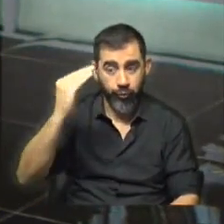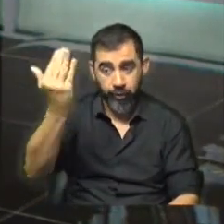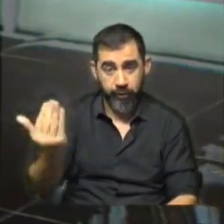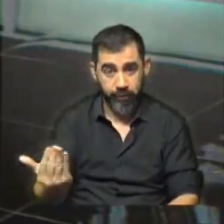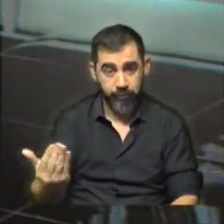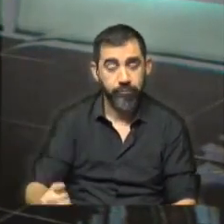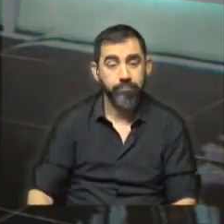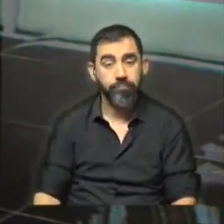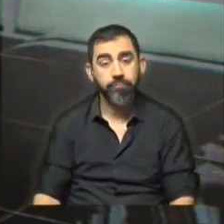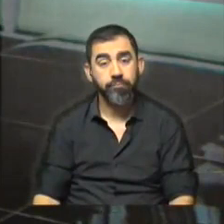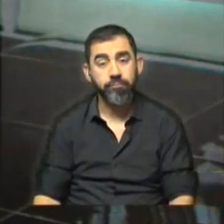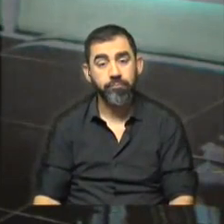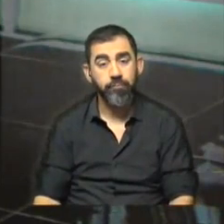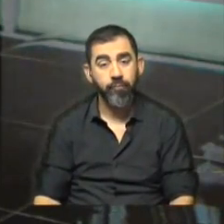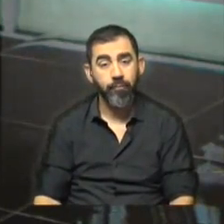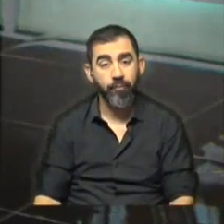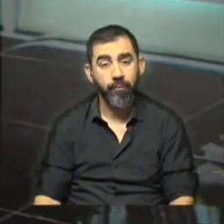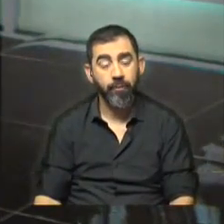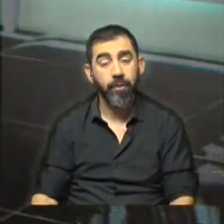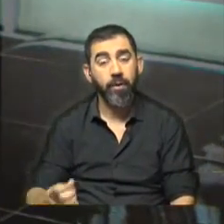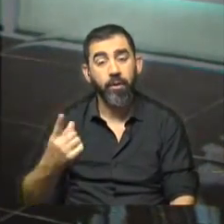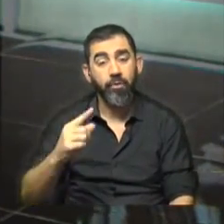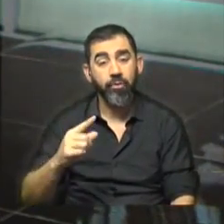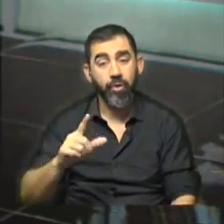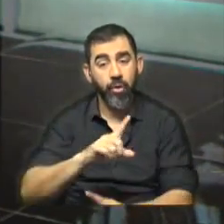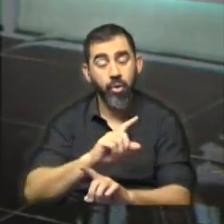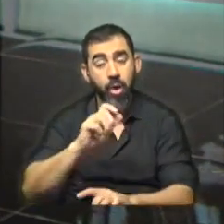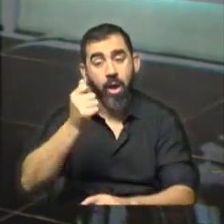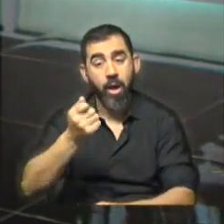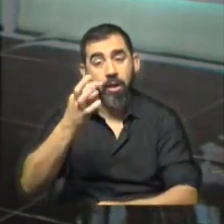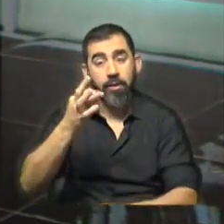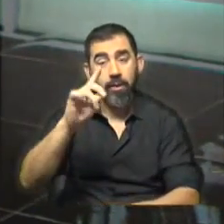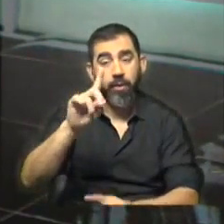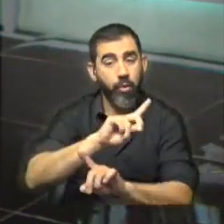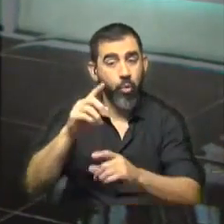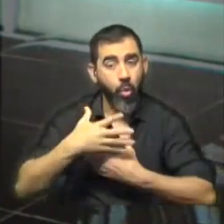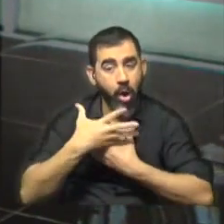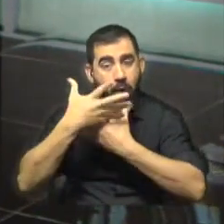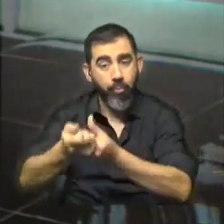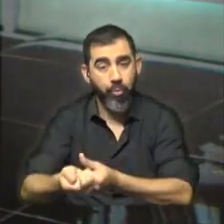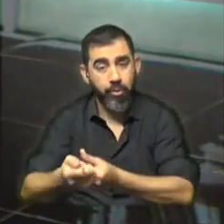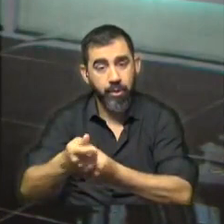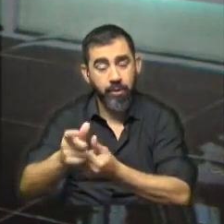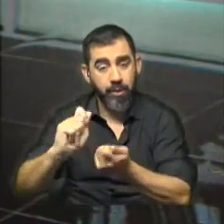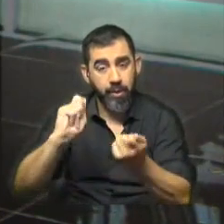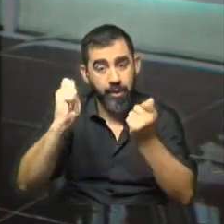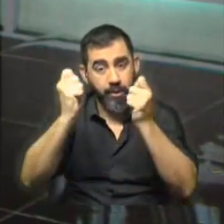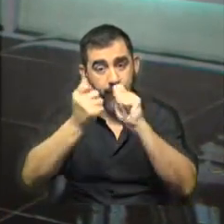De sus palabras se desprende entonces que las ATD no estarían apoyando, bueno, justamente esta